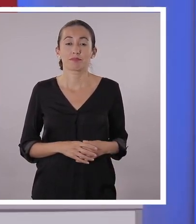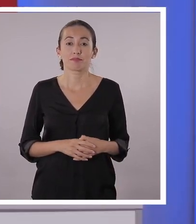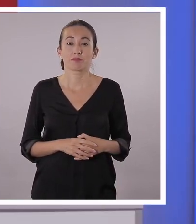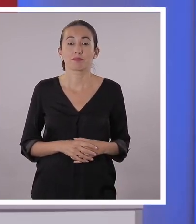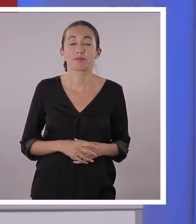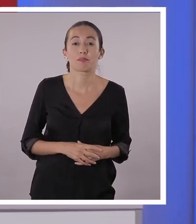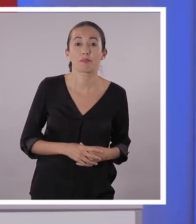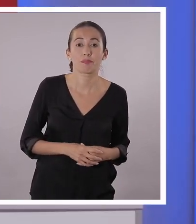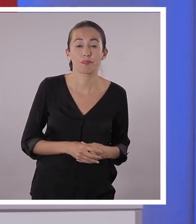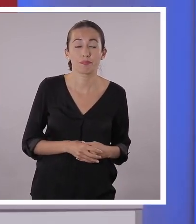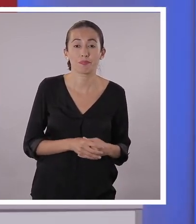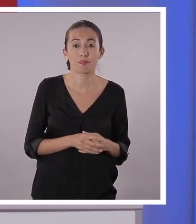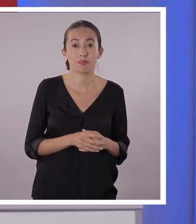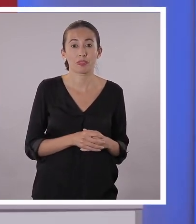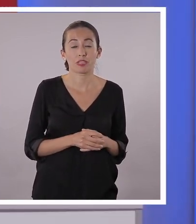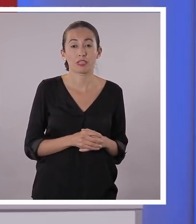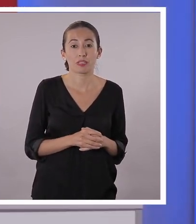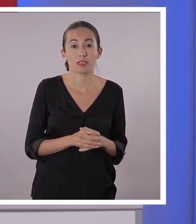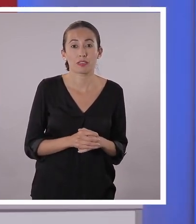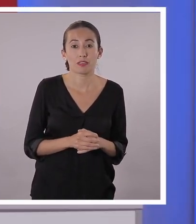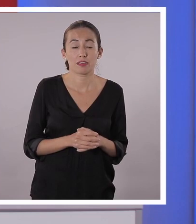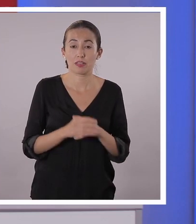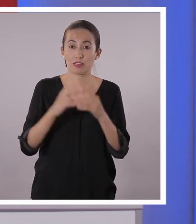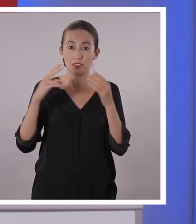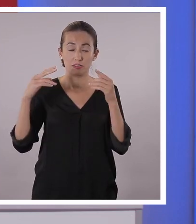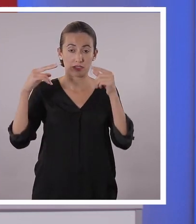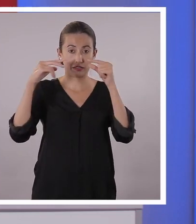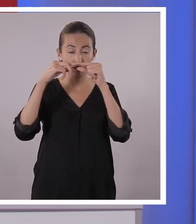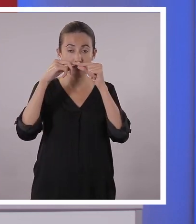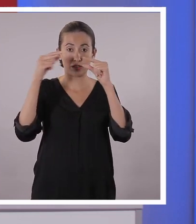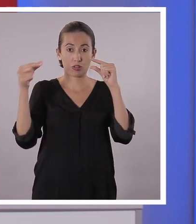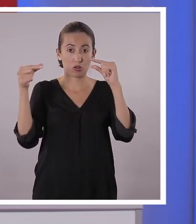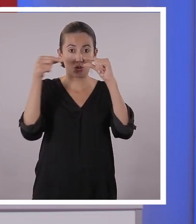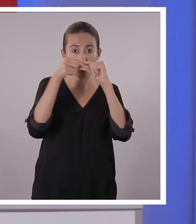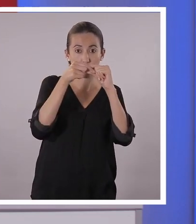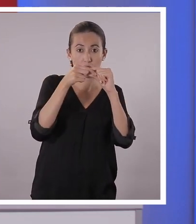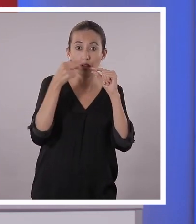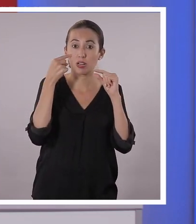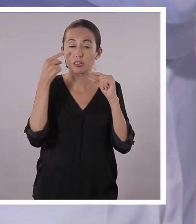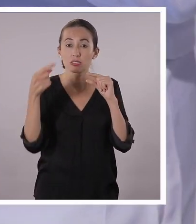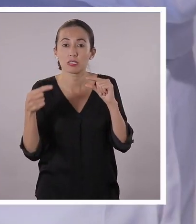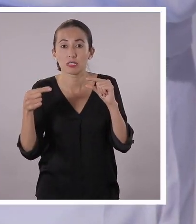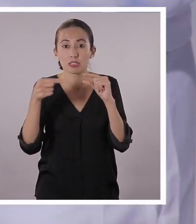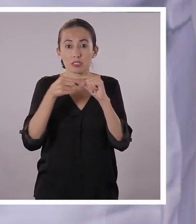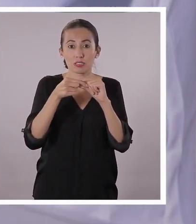Y ahora, lo colocamos dentro de nuestra tarjeta.